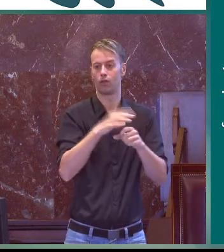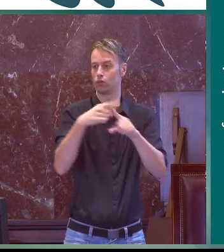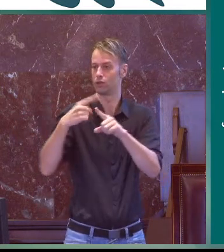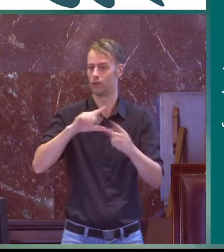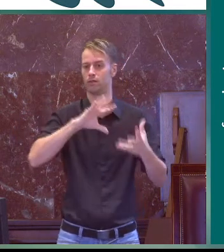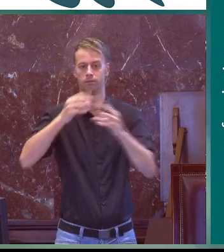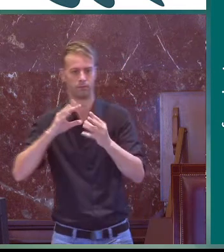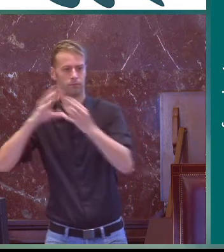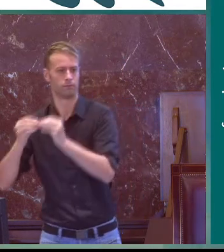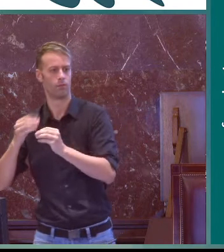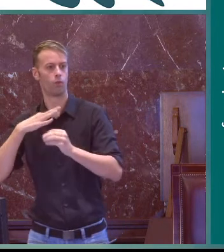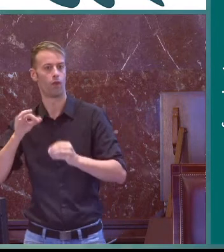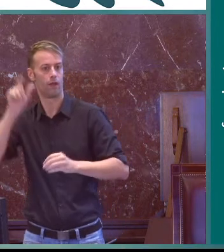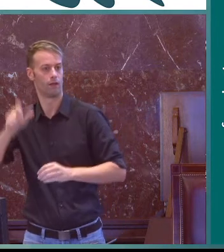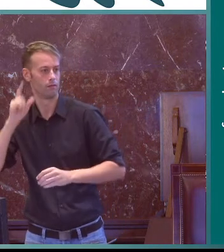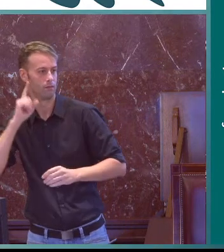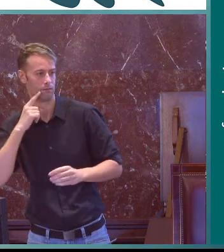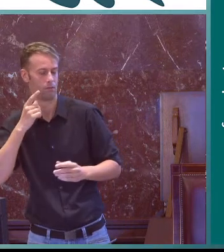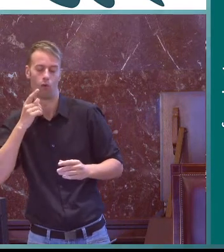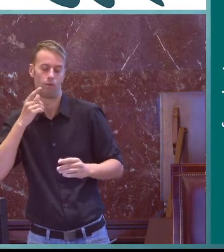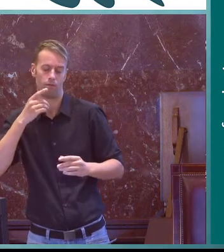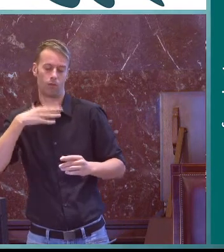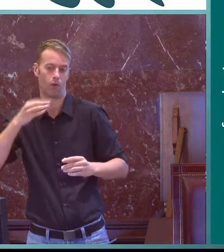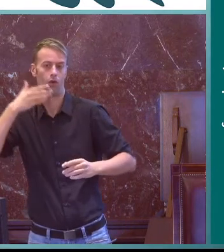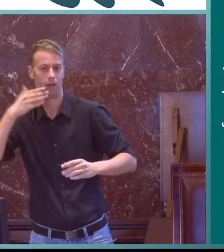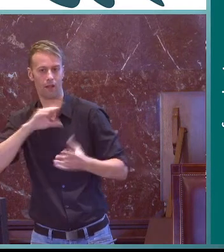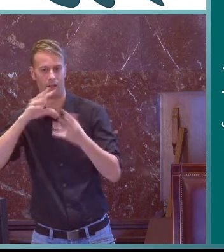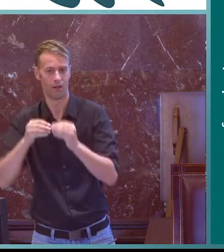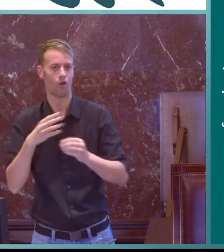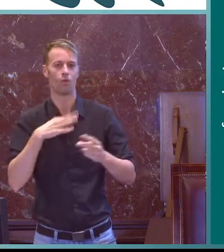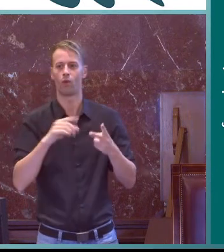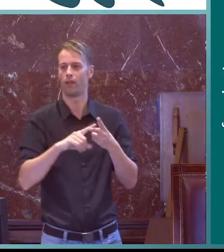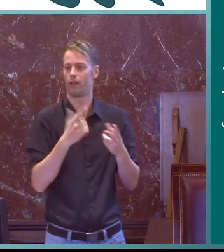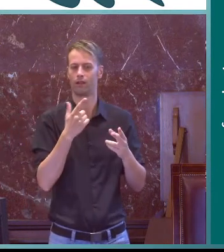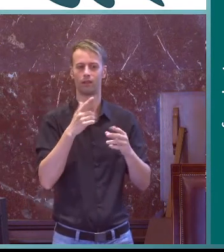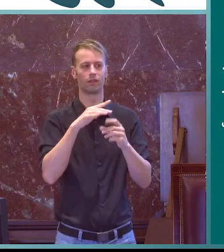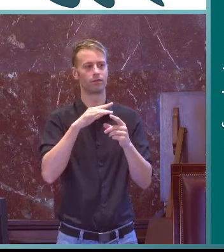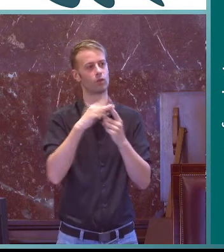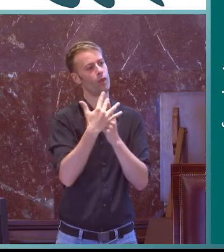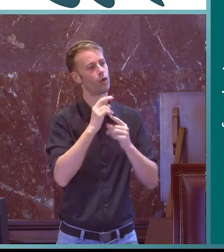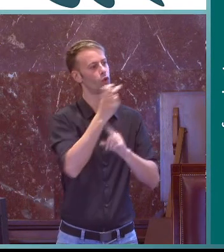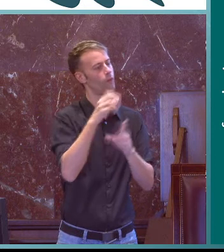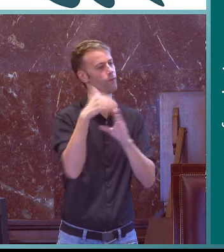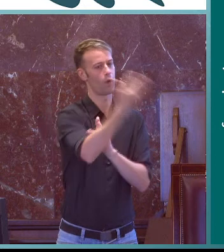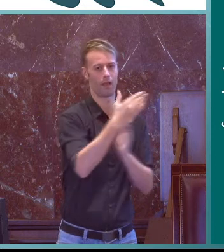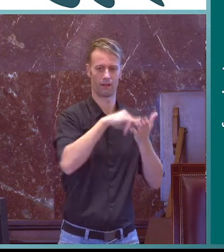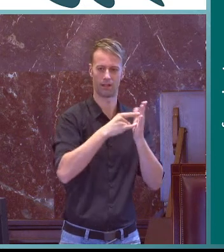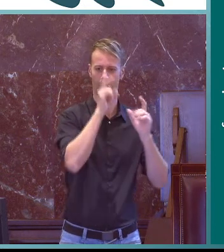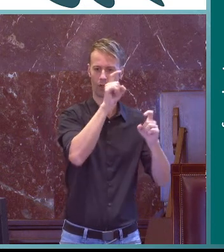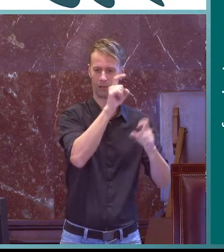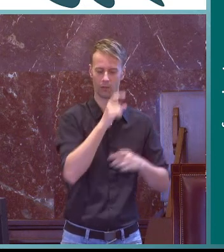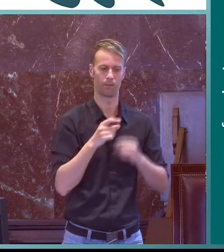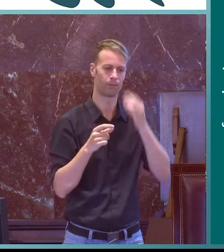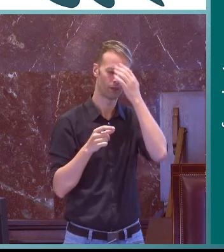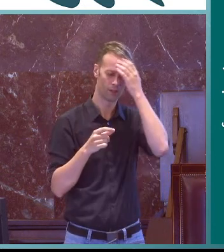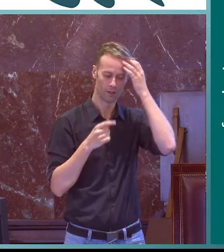nos dimos cuenta de que claro que se podía adaptar a muchas otras situaciones, incluso a personas oyentes, a